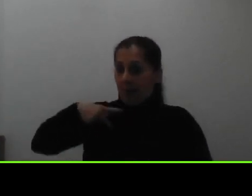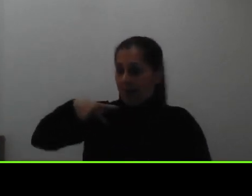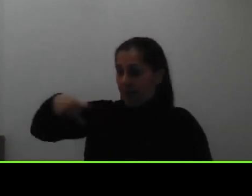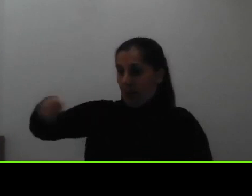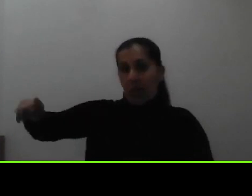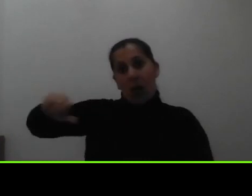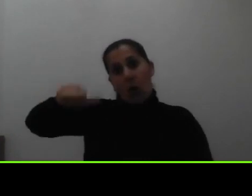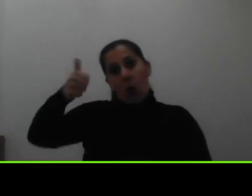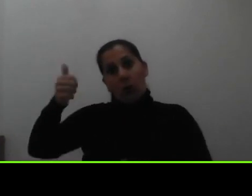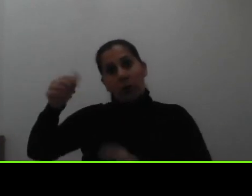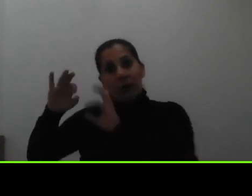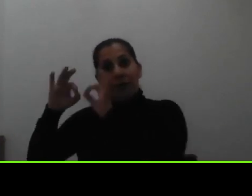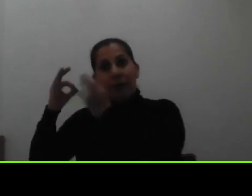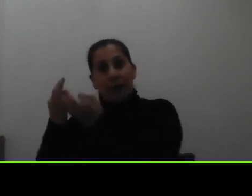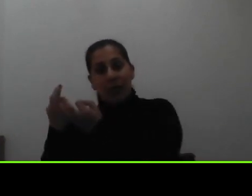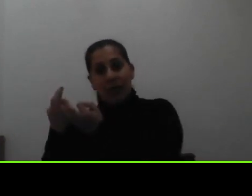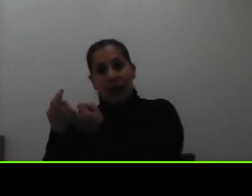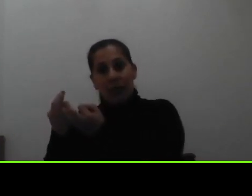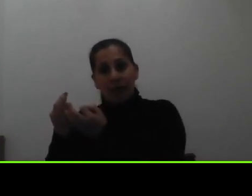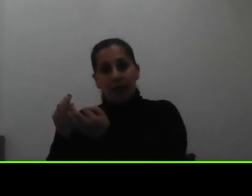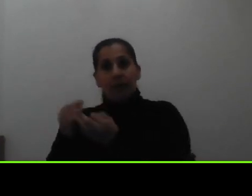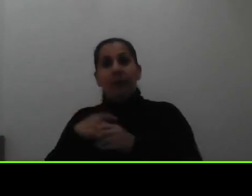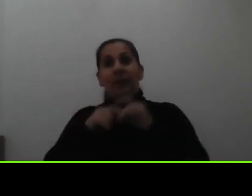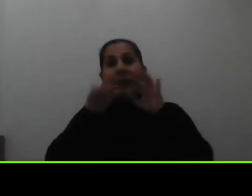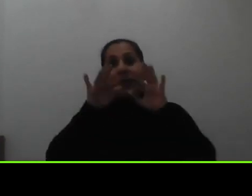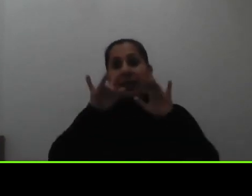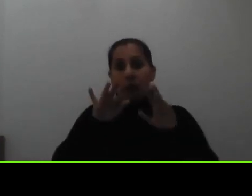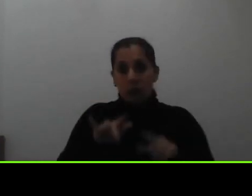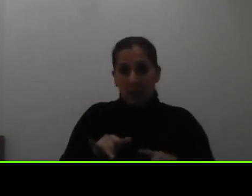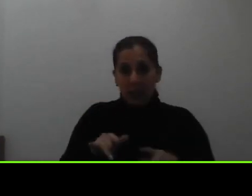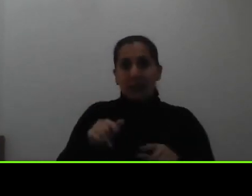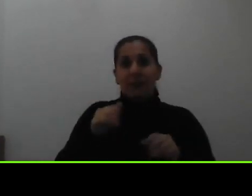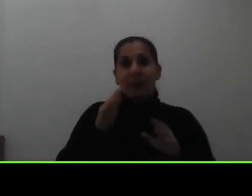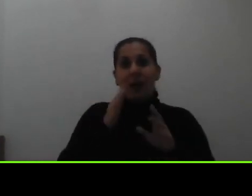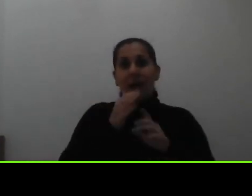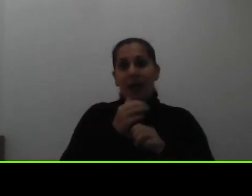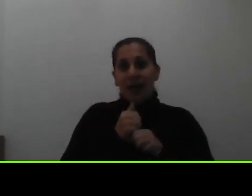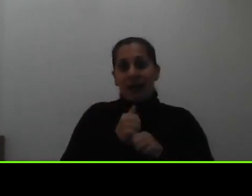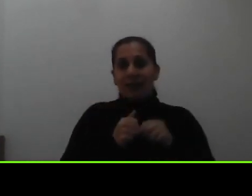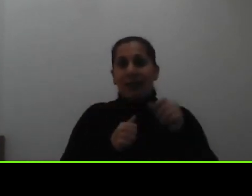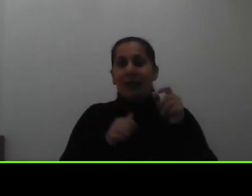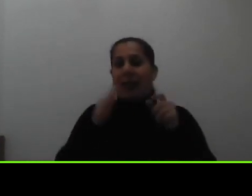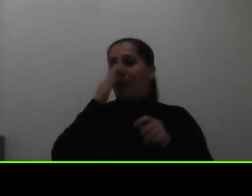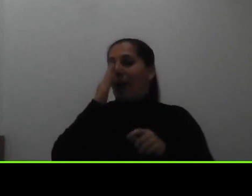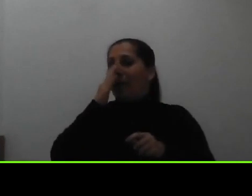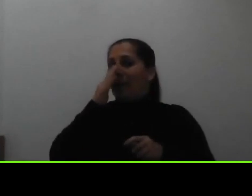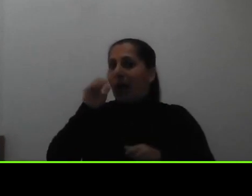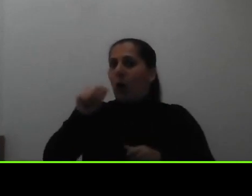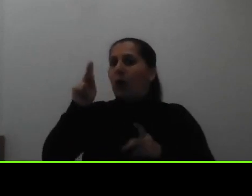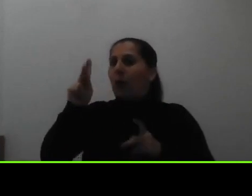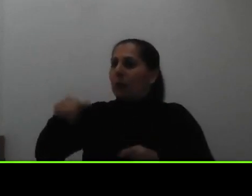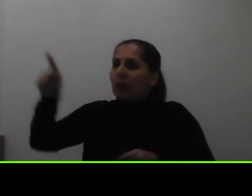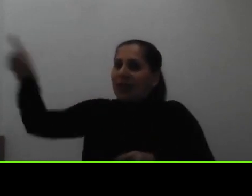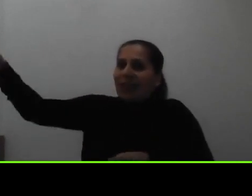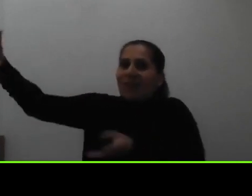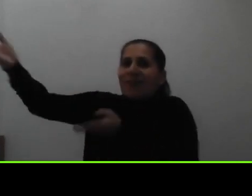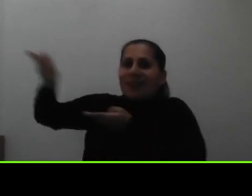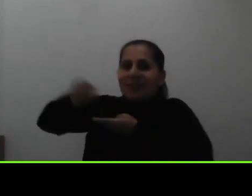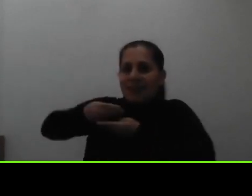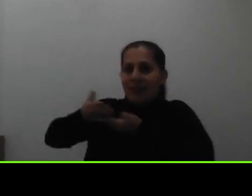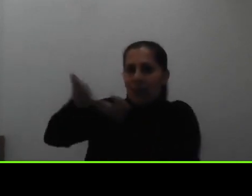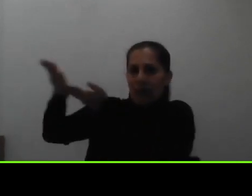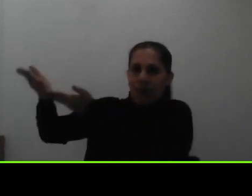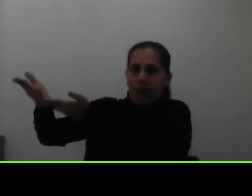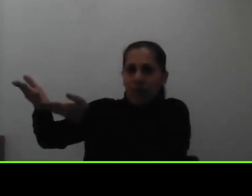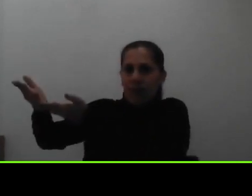familiar la constancia de esa pensión la va a entregar la mamá o la persona que recibe esa pensión